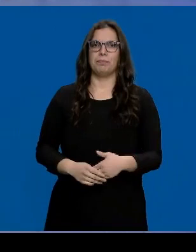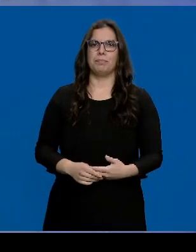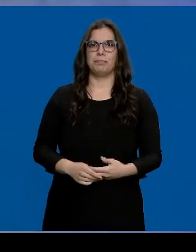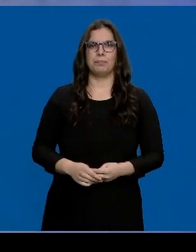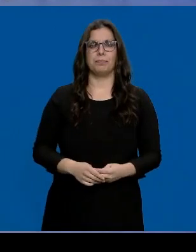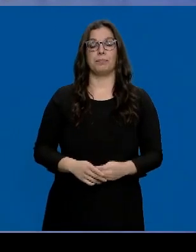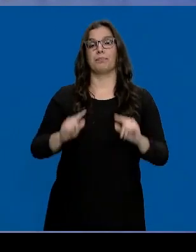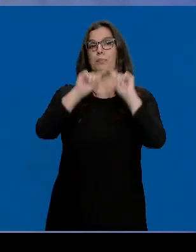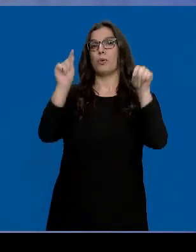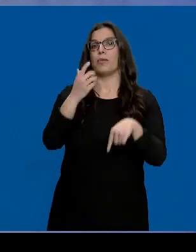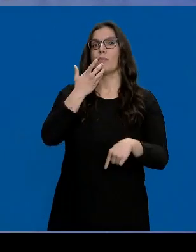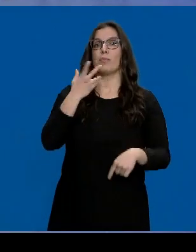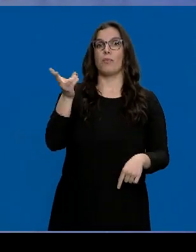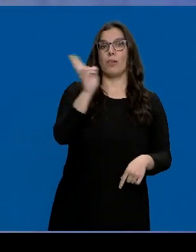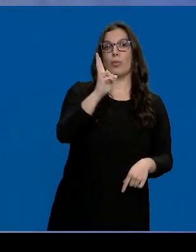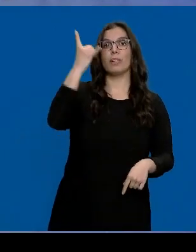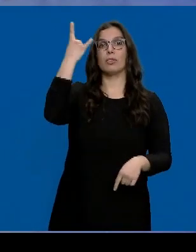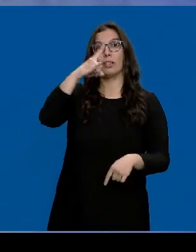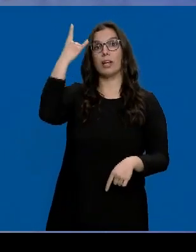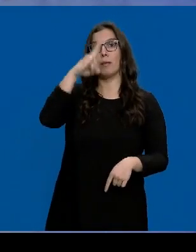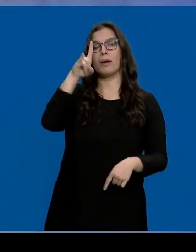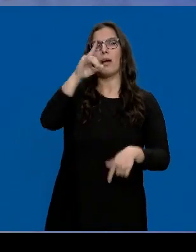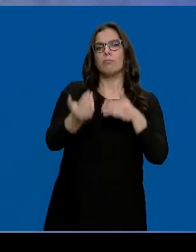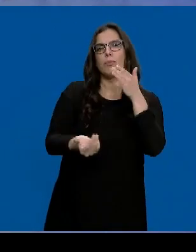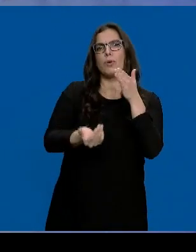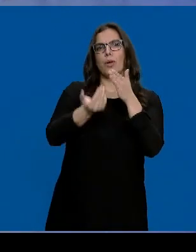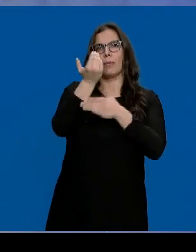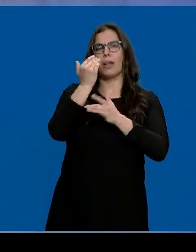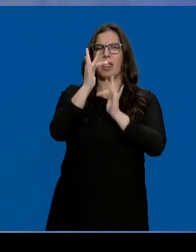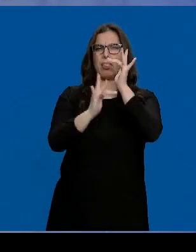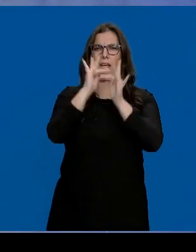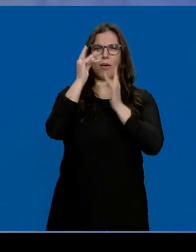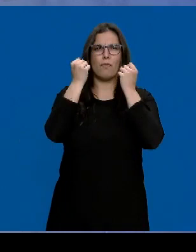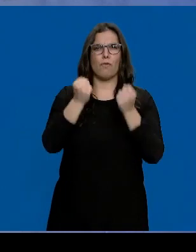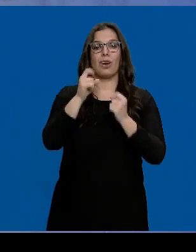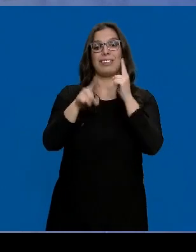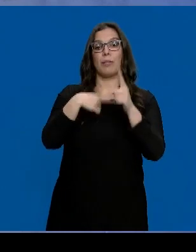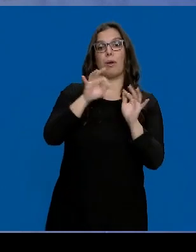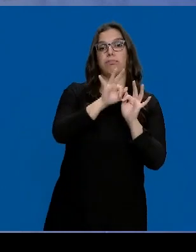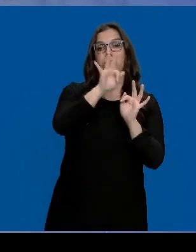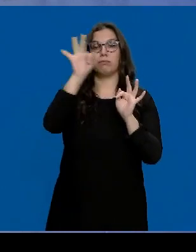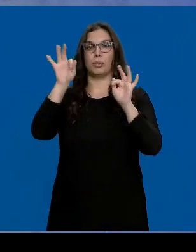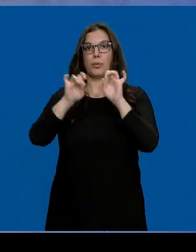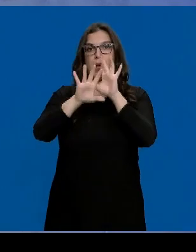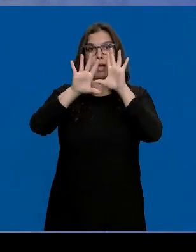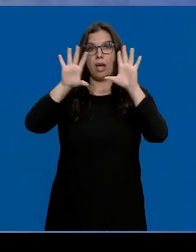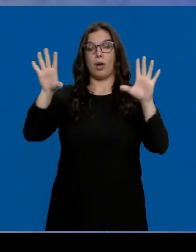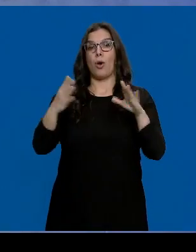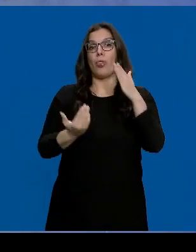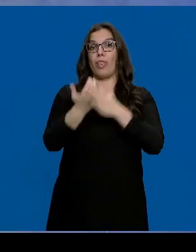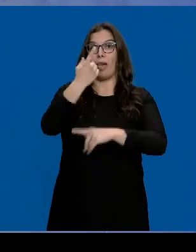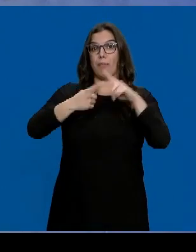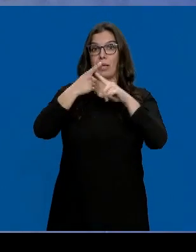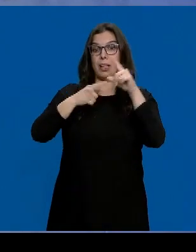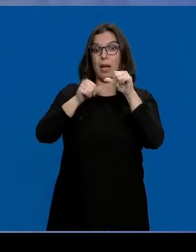En provincias como Valladolid y Salamanca han amanecido con niebla densa que irá dando paso a cielos despejados. A partir de mediodía se